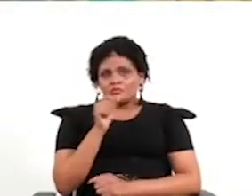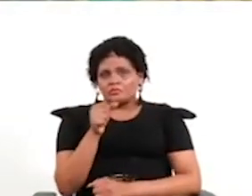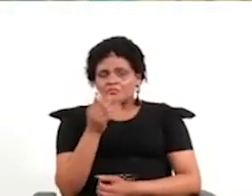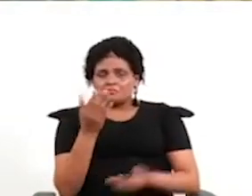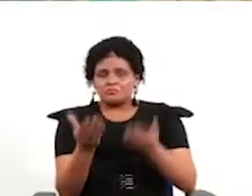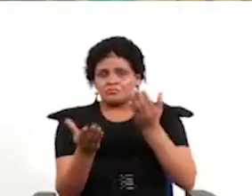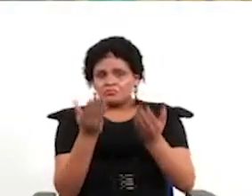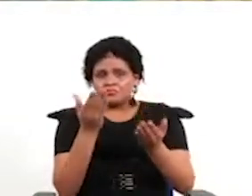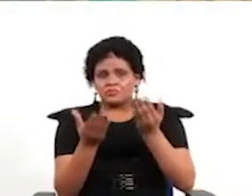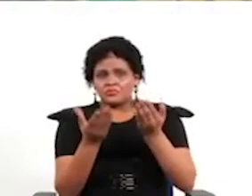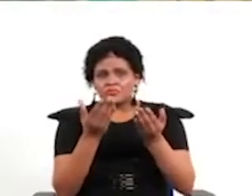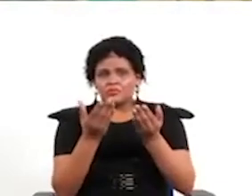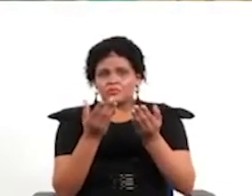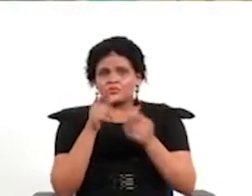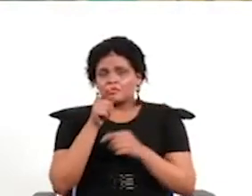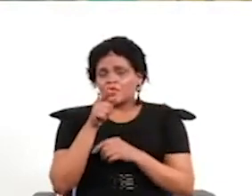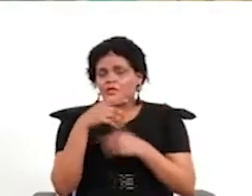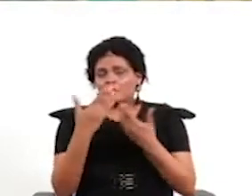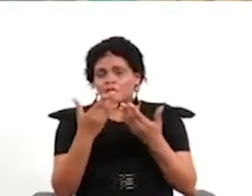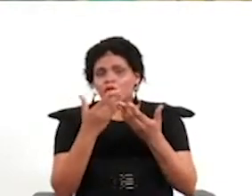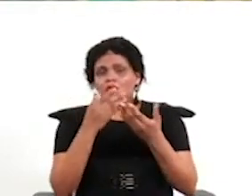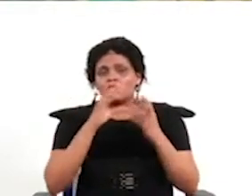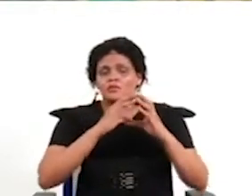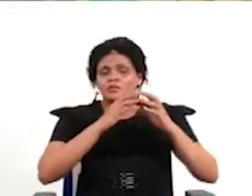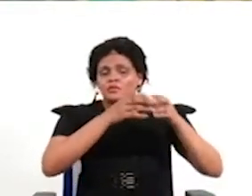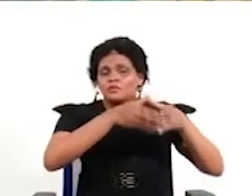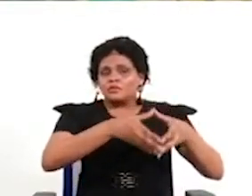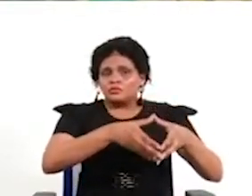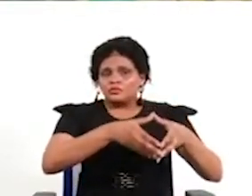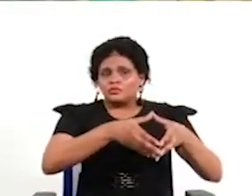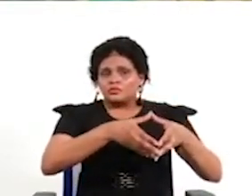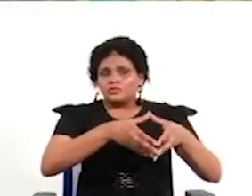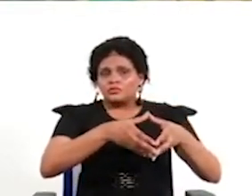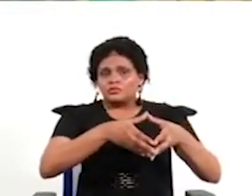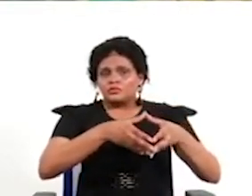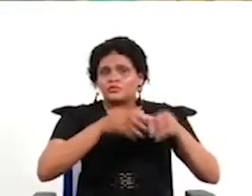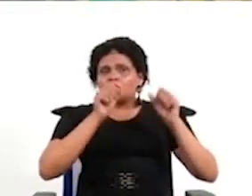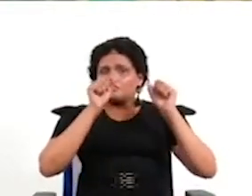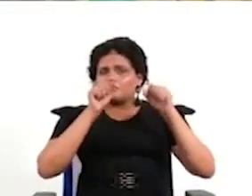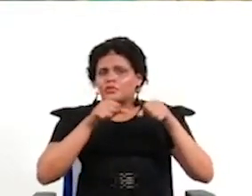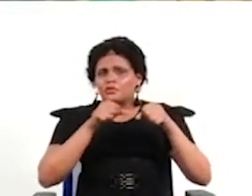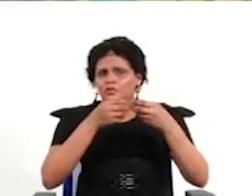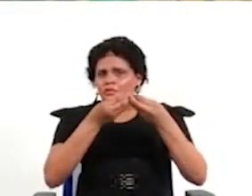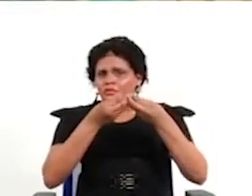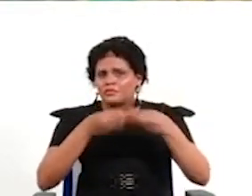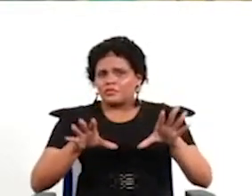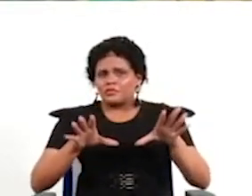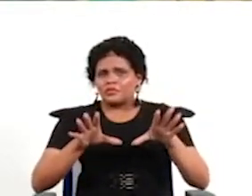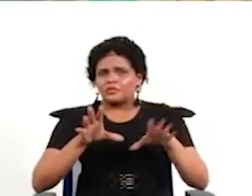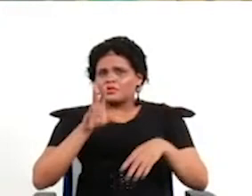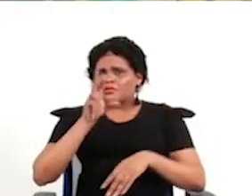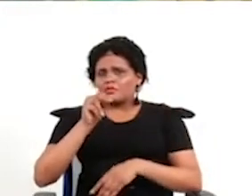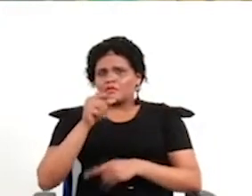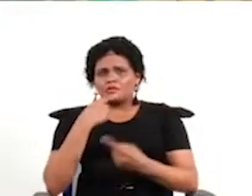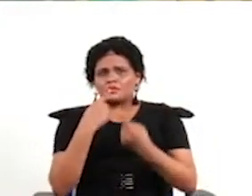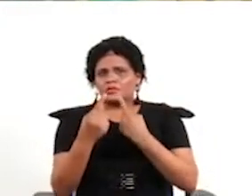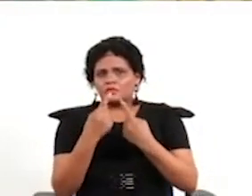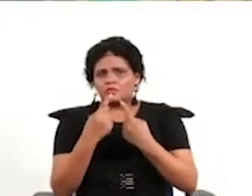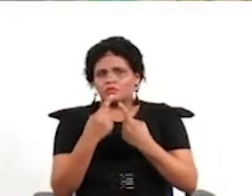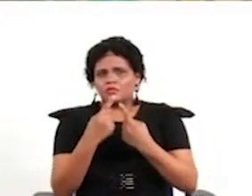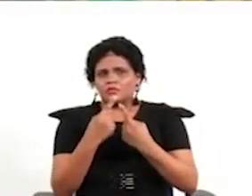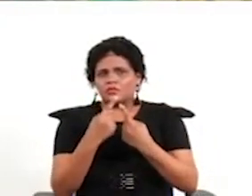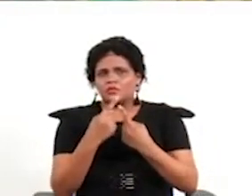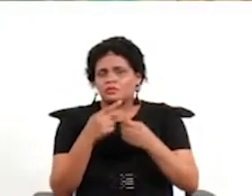sectores de la población porque también la ciudadanía no es un todo homogéneo piensen que hay algo que no está bien y eso